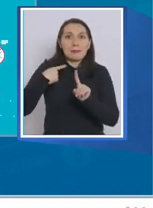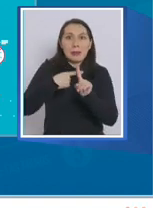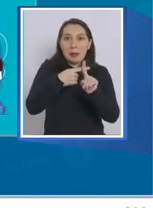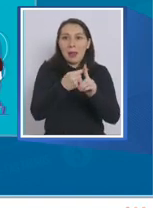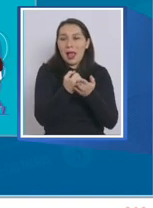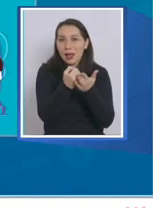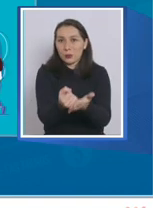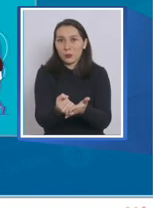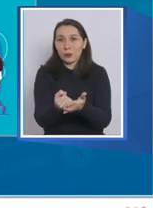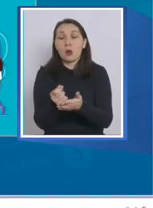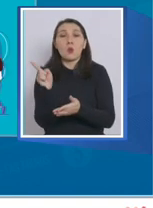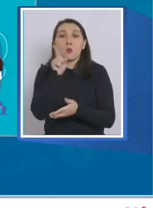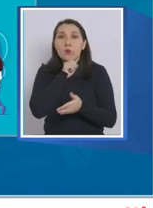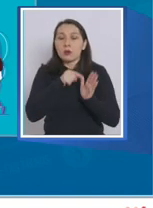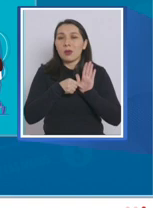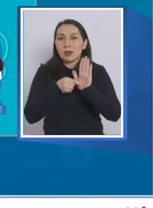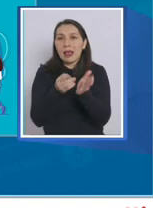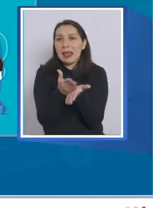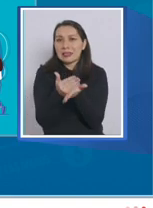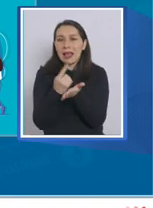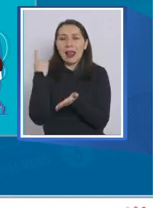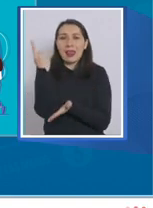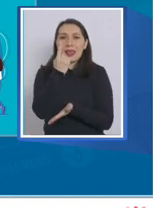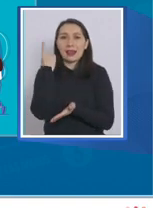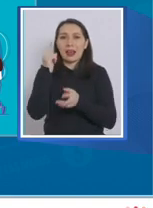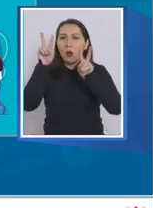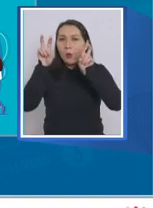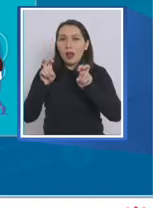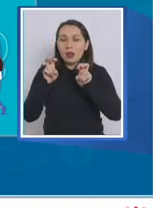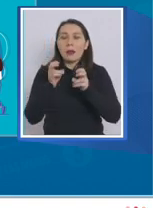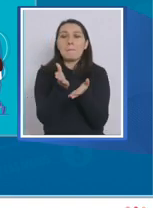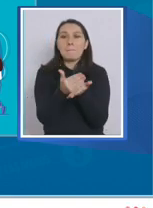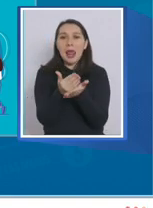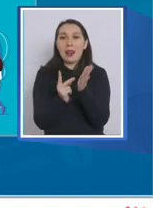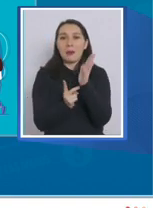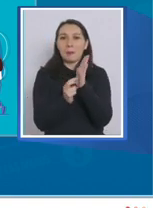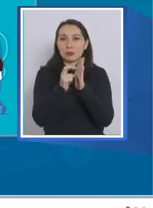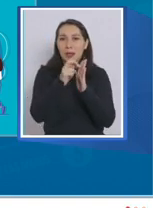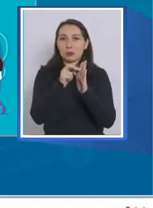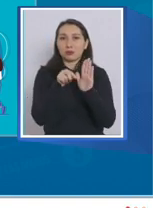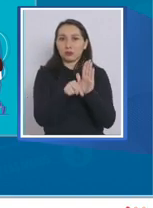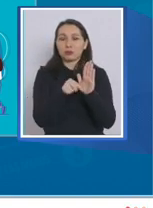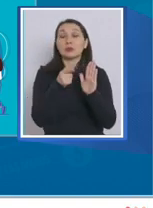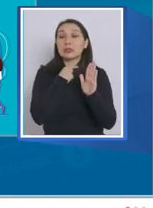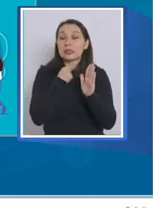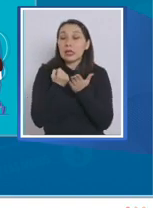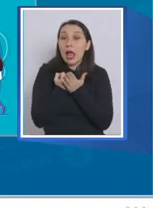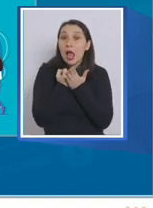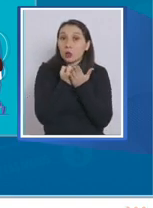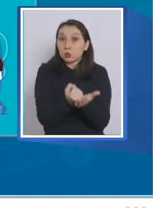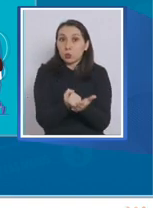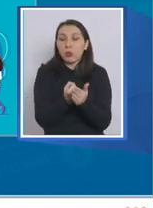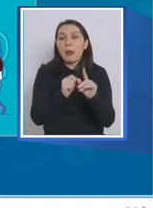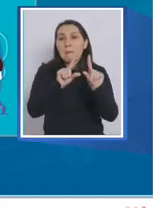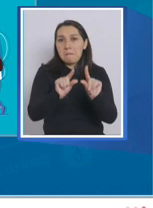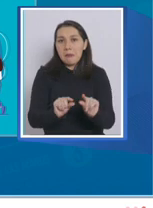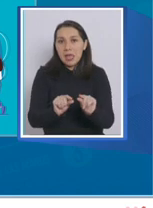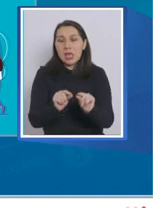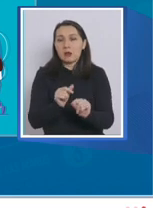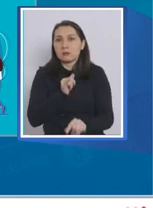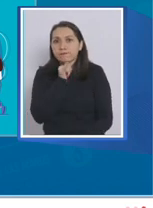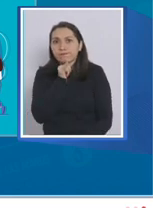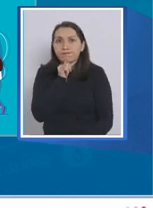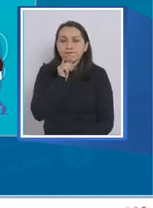Y por último, se propone una estrategia general en torno al plan Paso a Paso, la que contribuiría a disminuir la